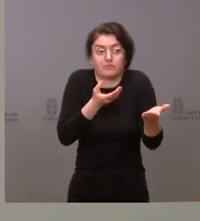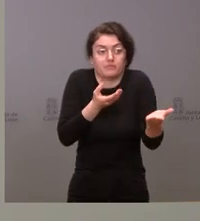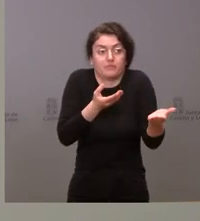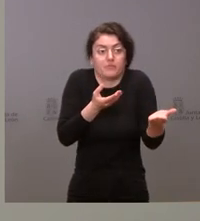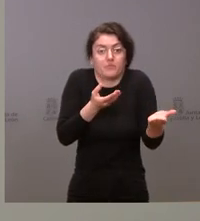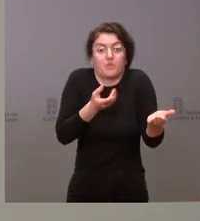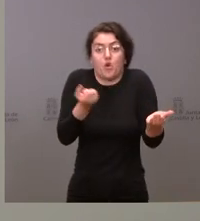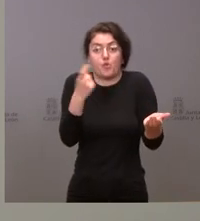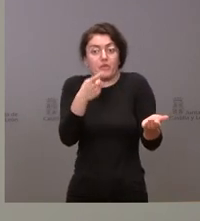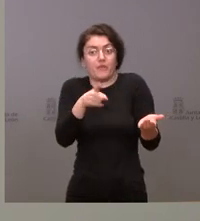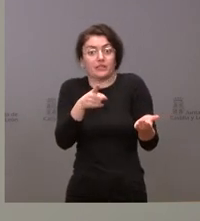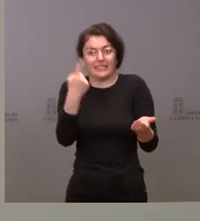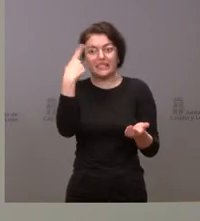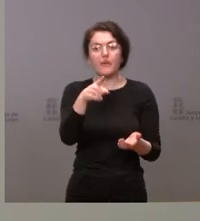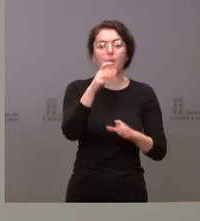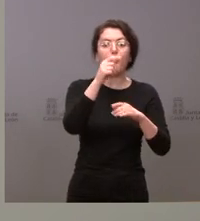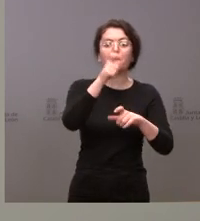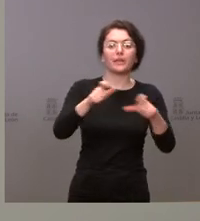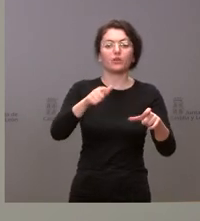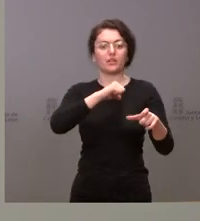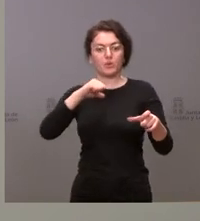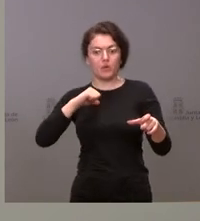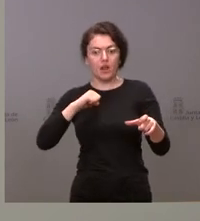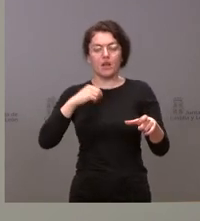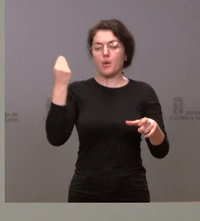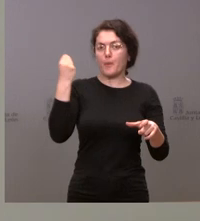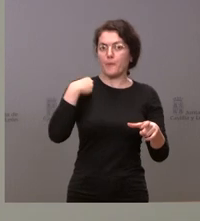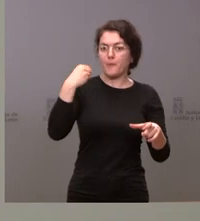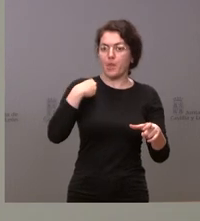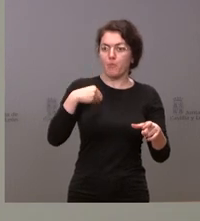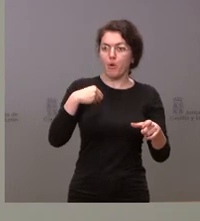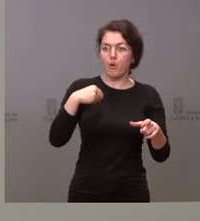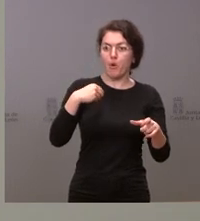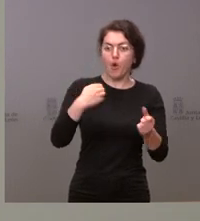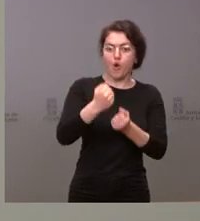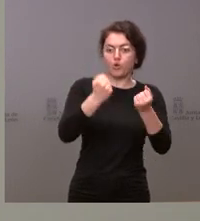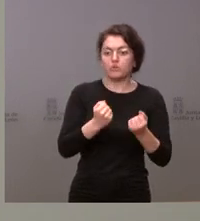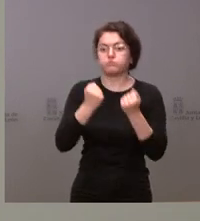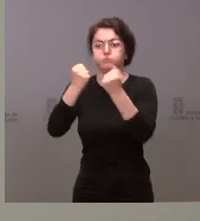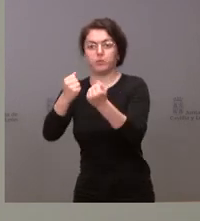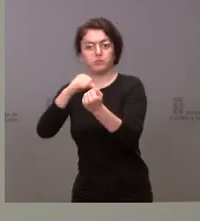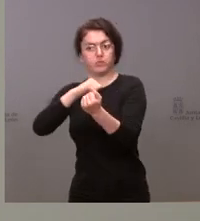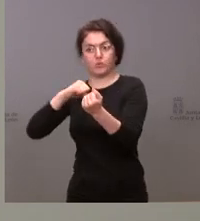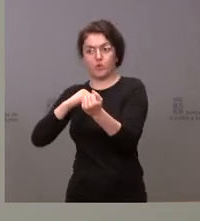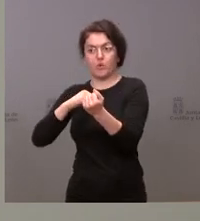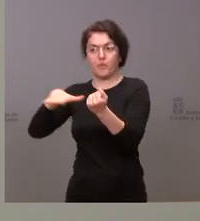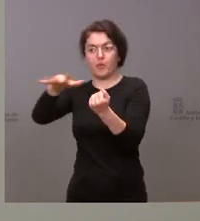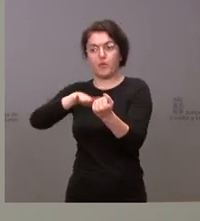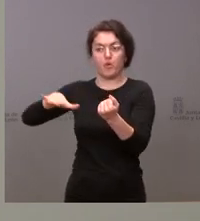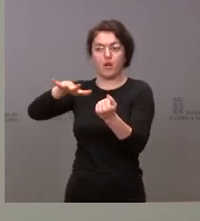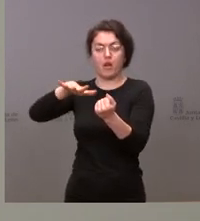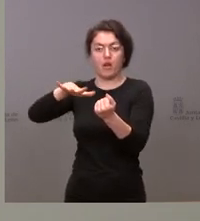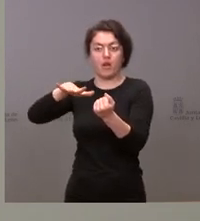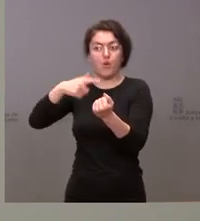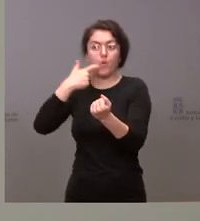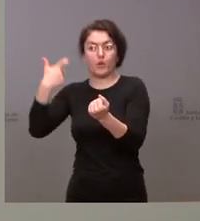que hay muchos particulares que, incluso con sus propios medios de transporte, se acceden a los países límites o fesco en Ucrania y tienen ese servicio que